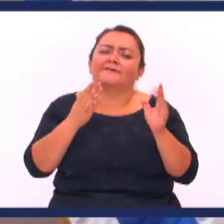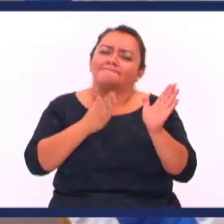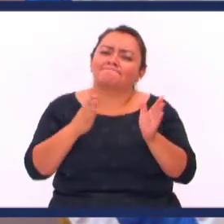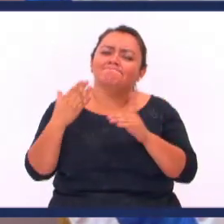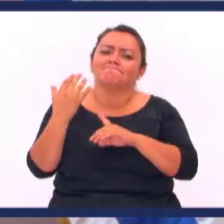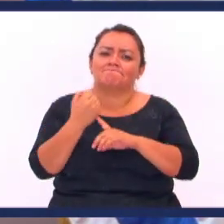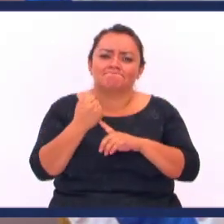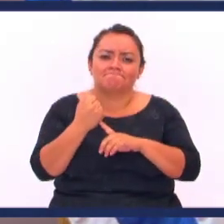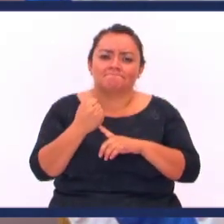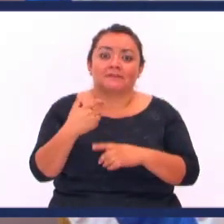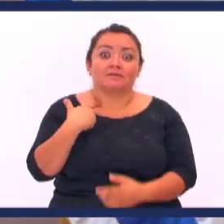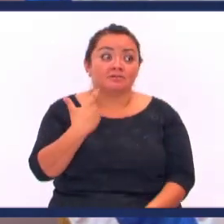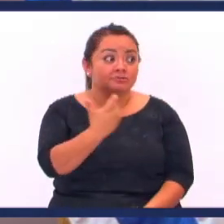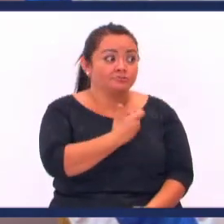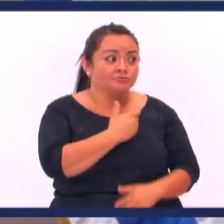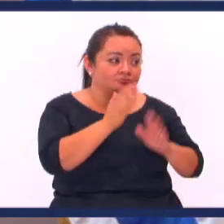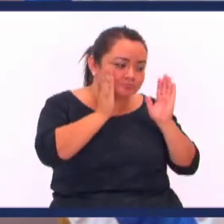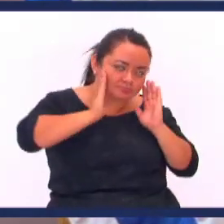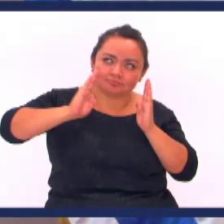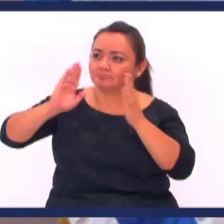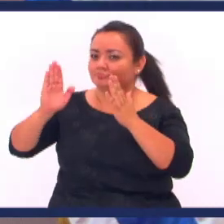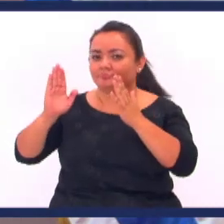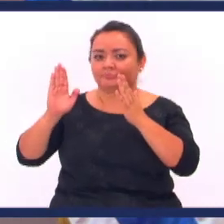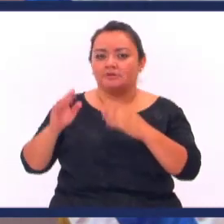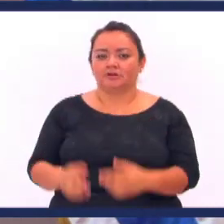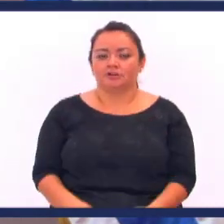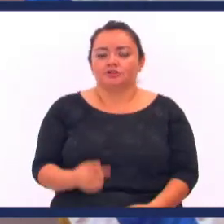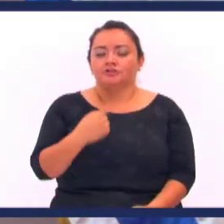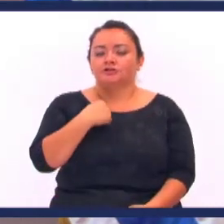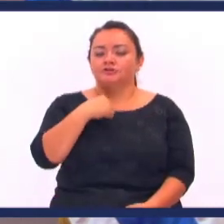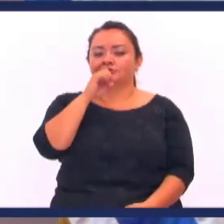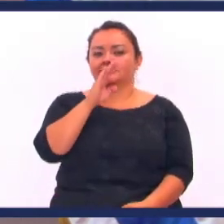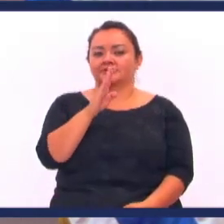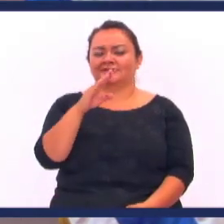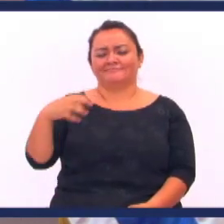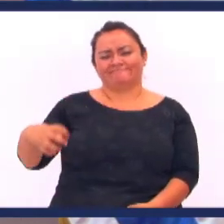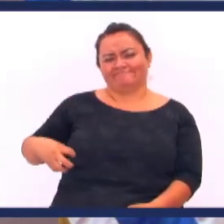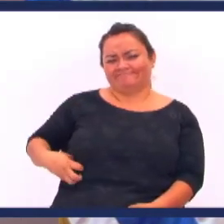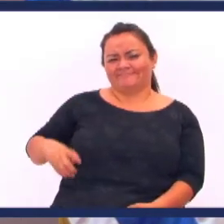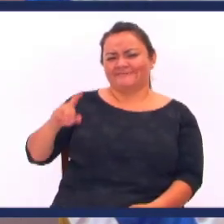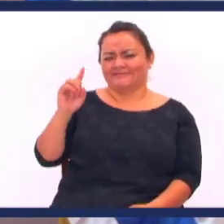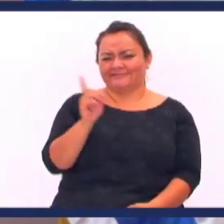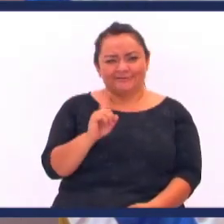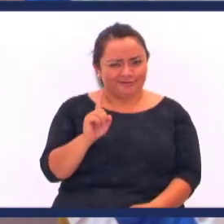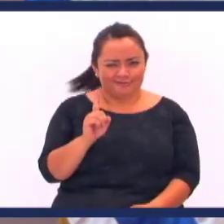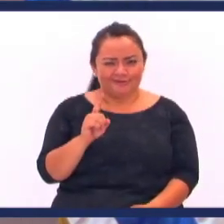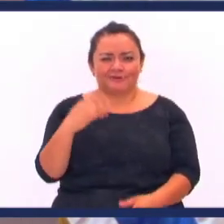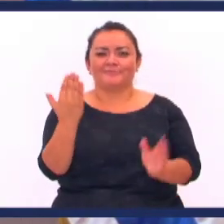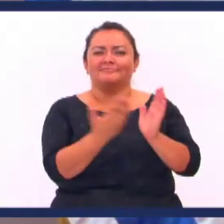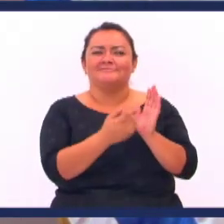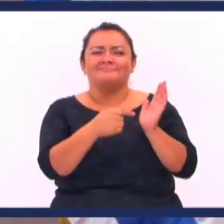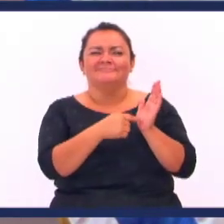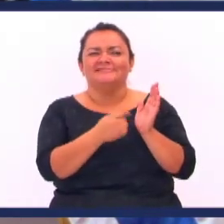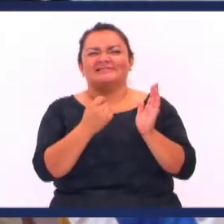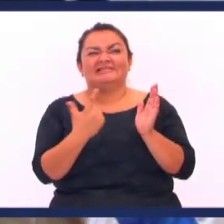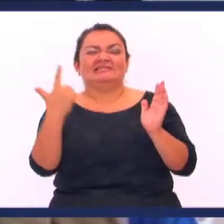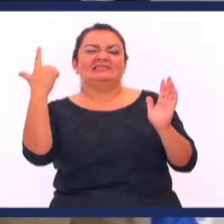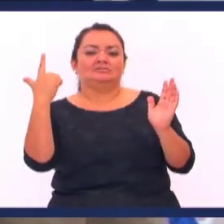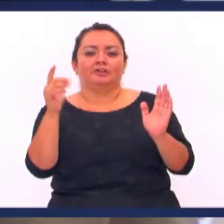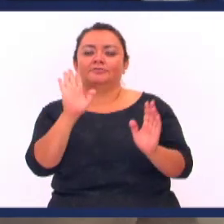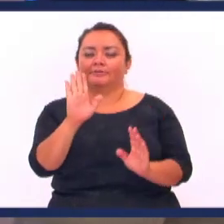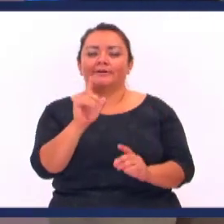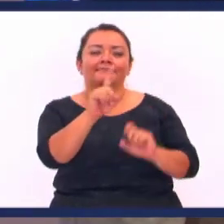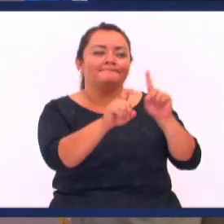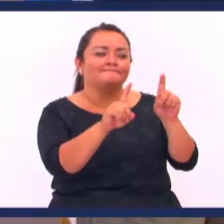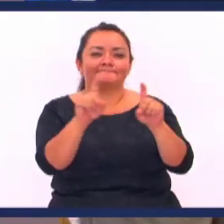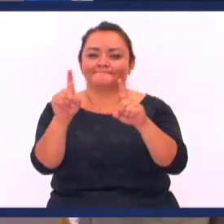propósito? Que volvamos a Él Yo dije Señor no quiero ser mentiroso No quiero exagerar con tu palabra Y comencé a buscar